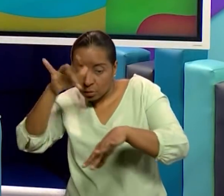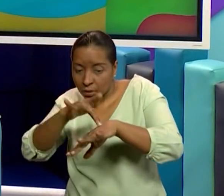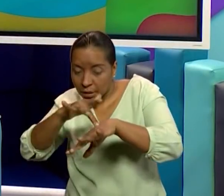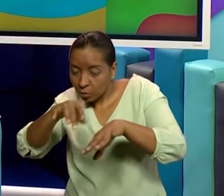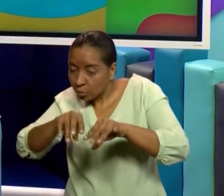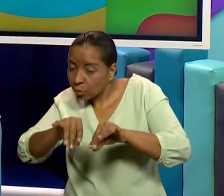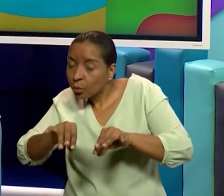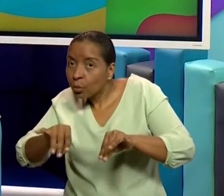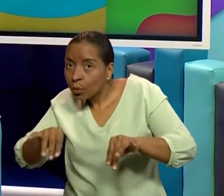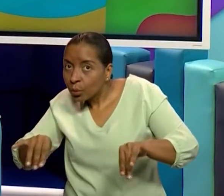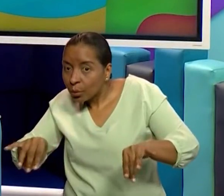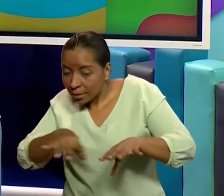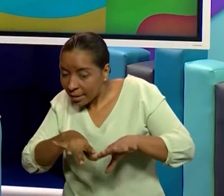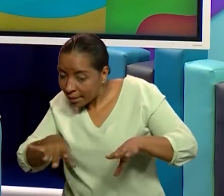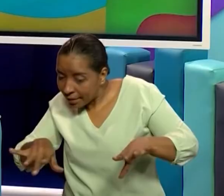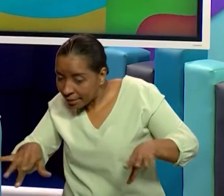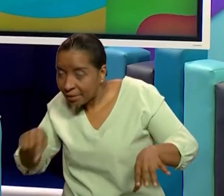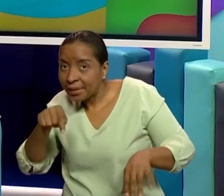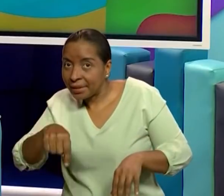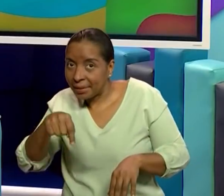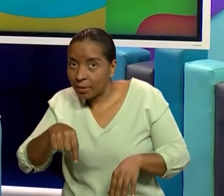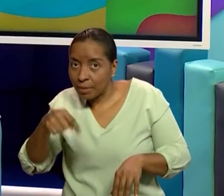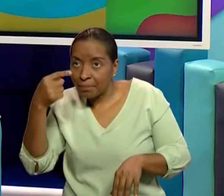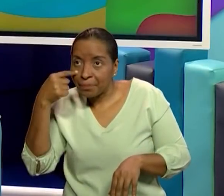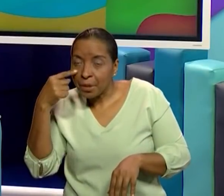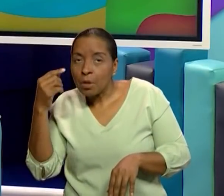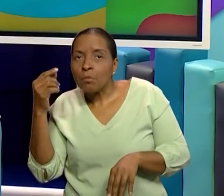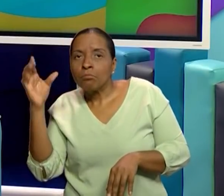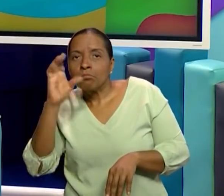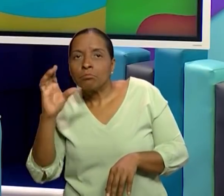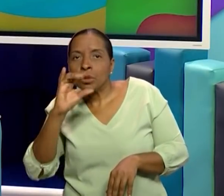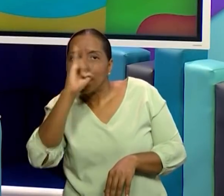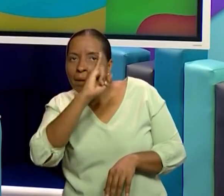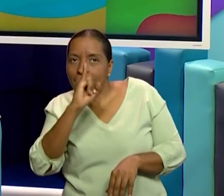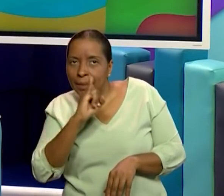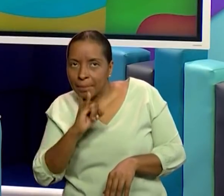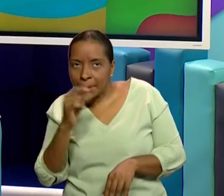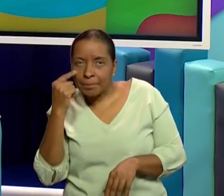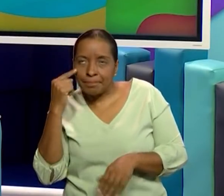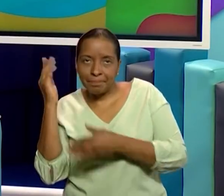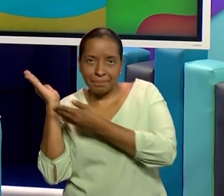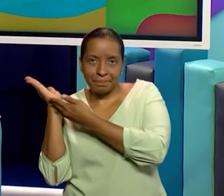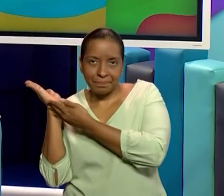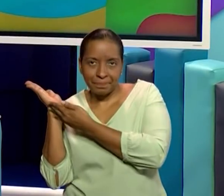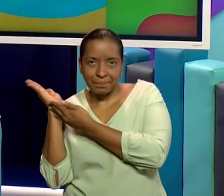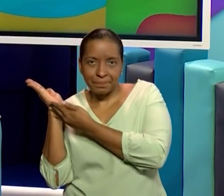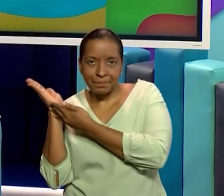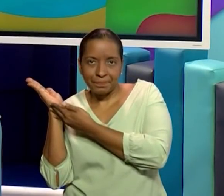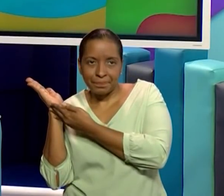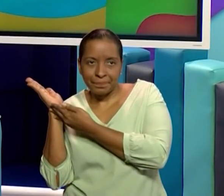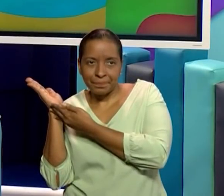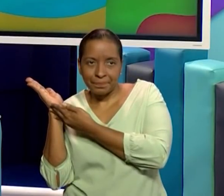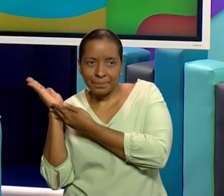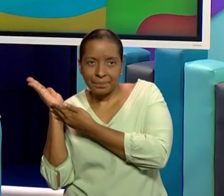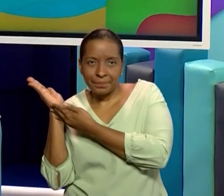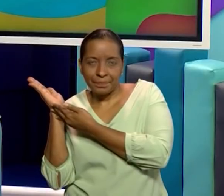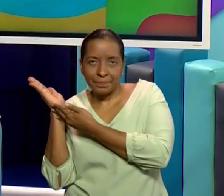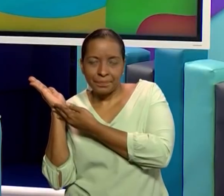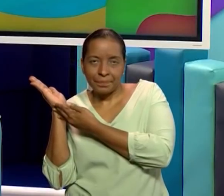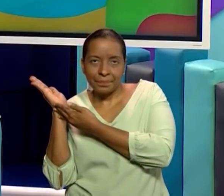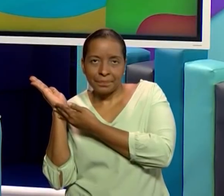imagen aquí, miren. Colocamos la imagen. Ok. Tuve otro pequeño. Aquí está.